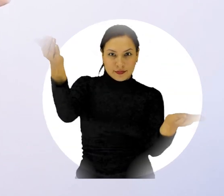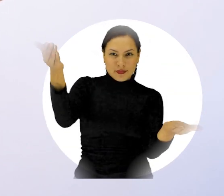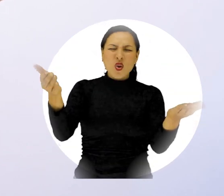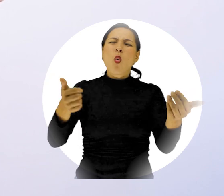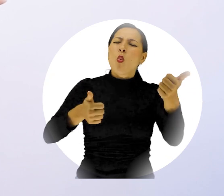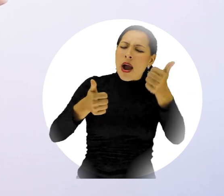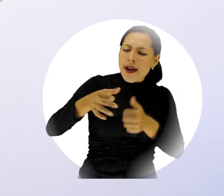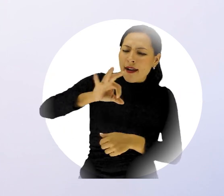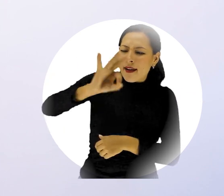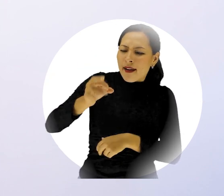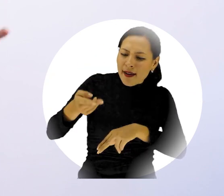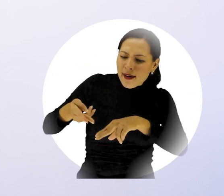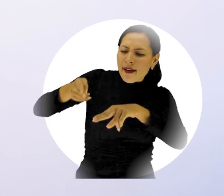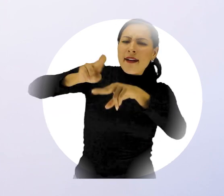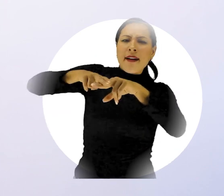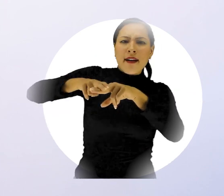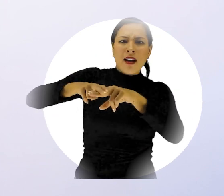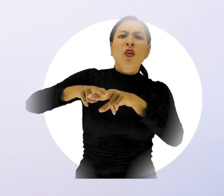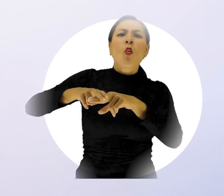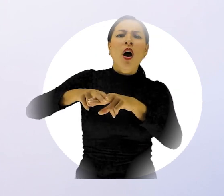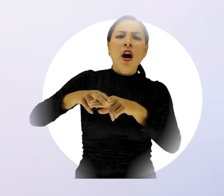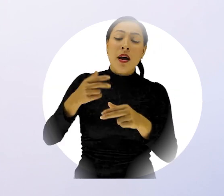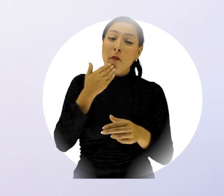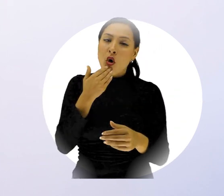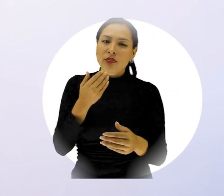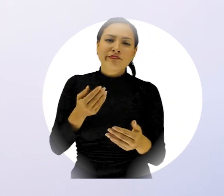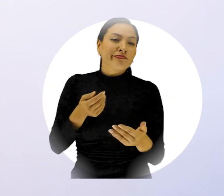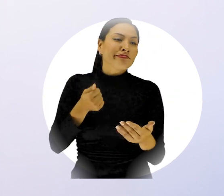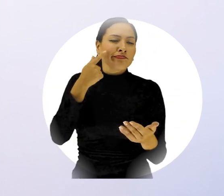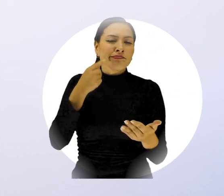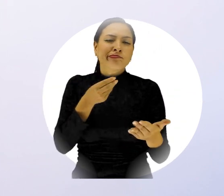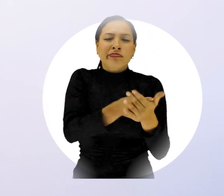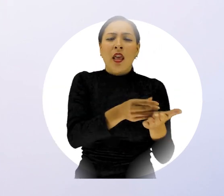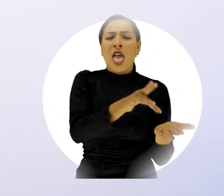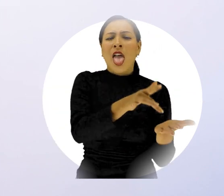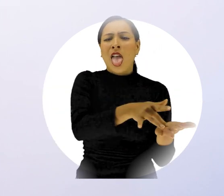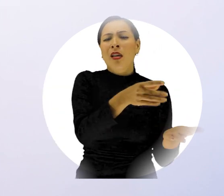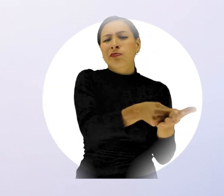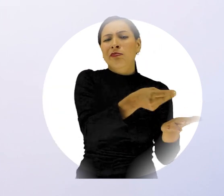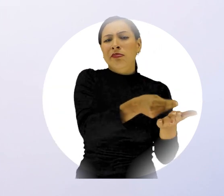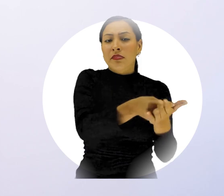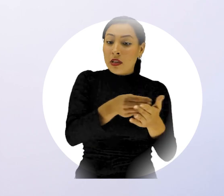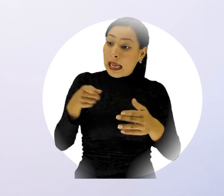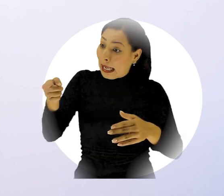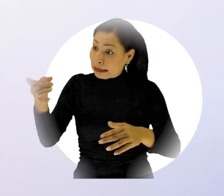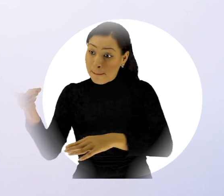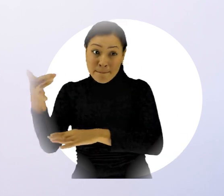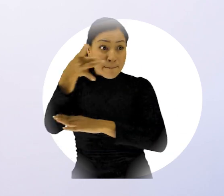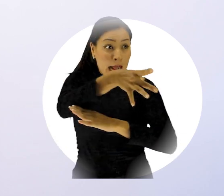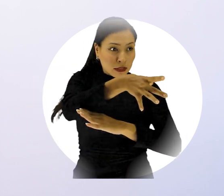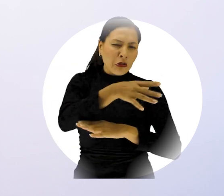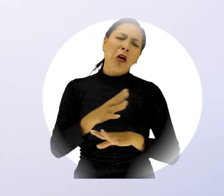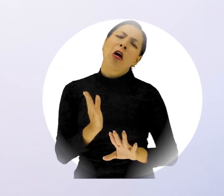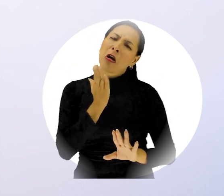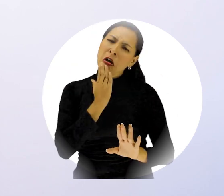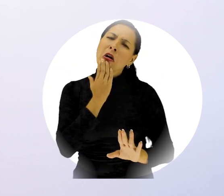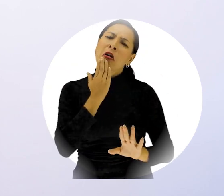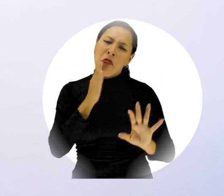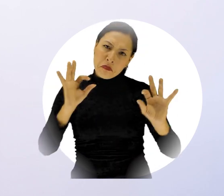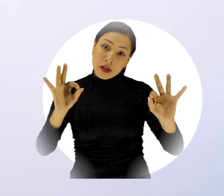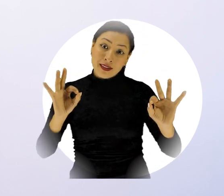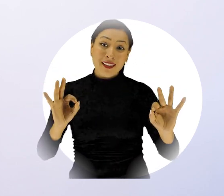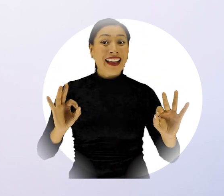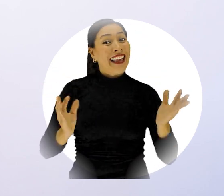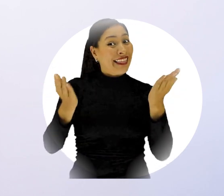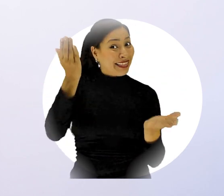interés que les va a dar la inversión supera lo que están pagando en tasa de interés de la deuda, pues es una buena opción. Sin embargo, en estos tiempos de